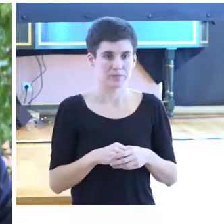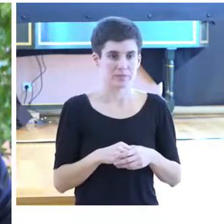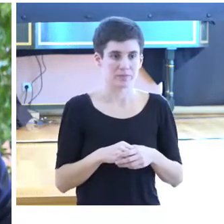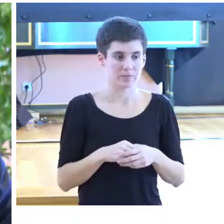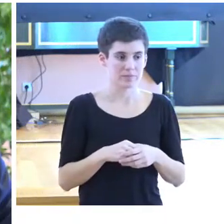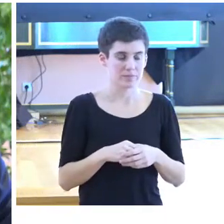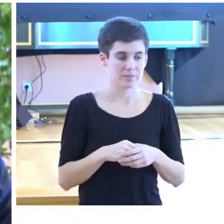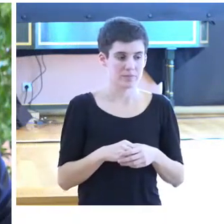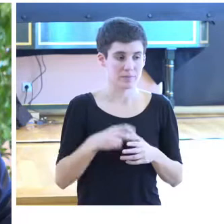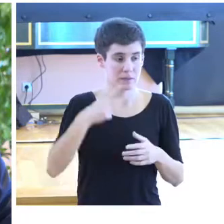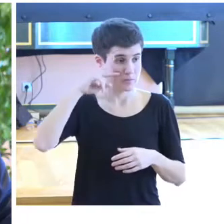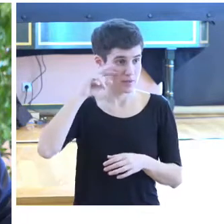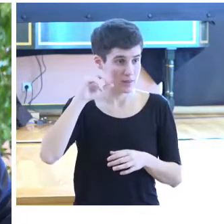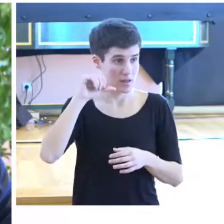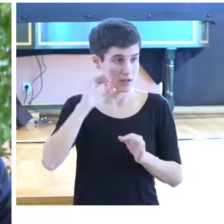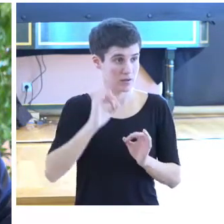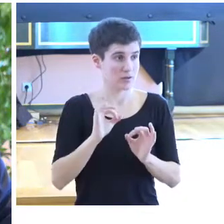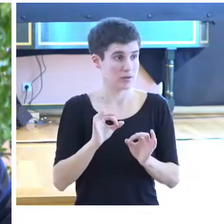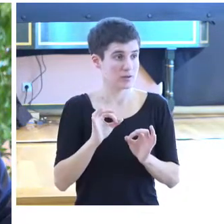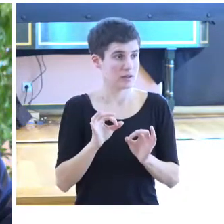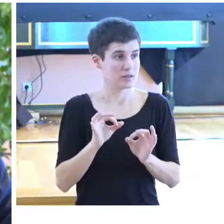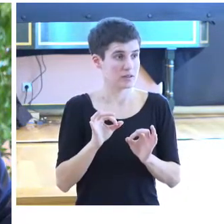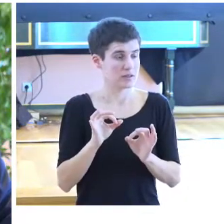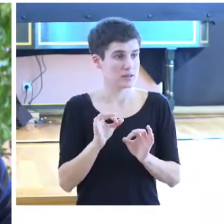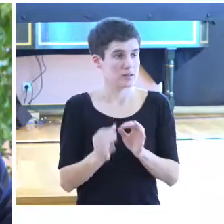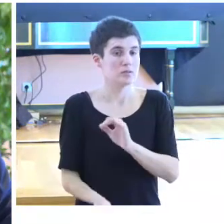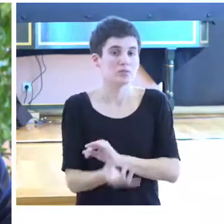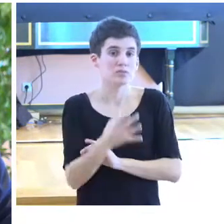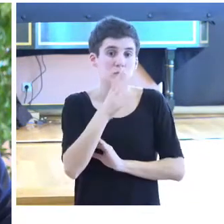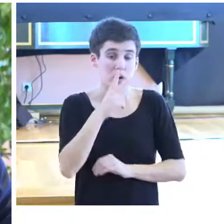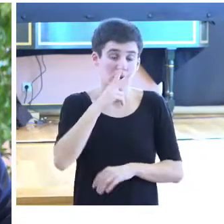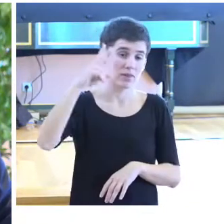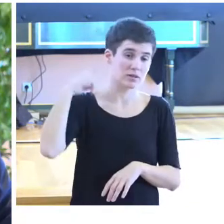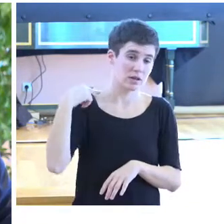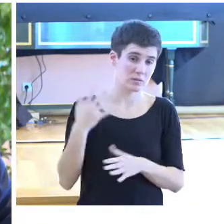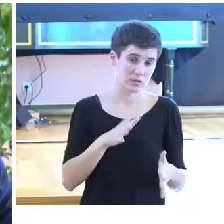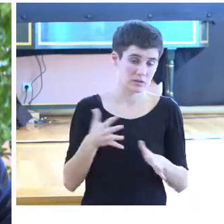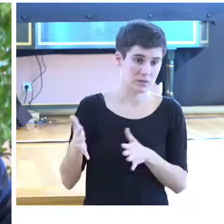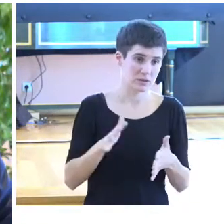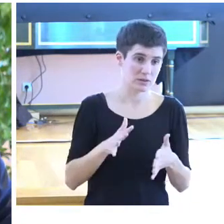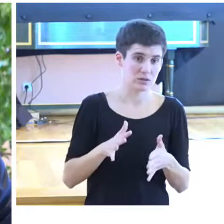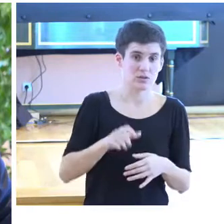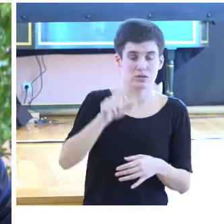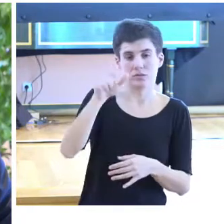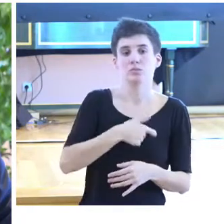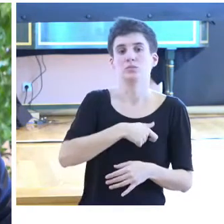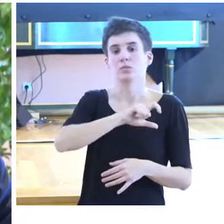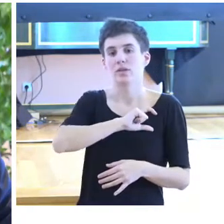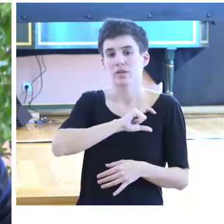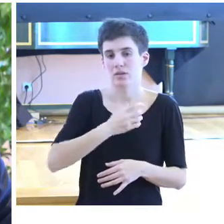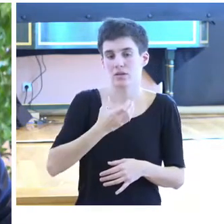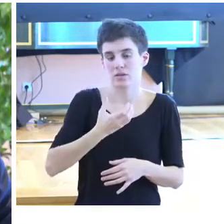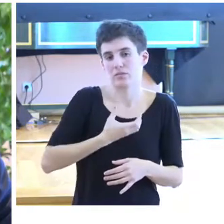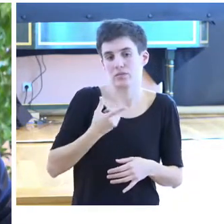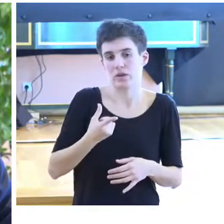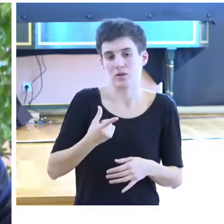Todo no salió porque hace unos dos años aproximadamente un policía local sufrió un